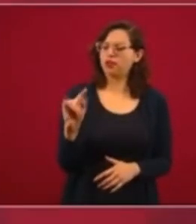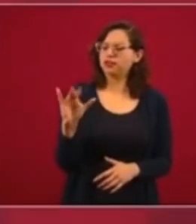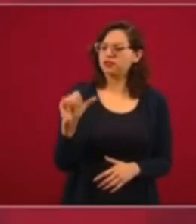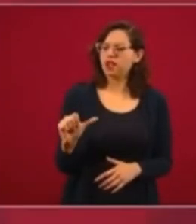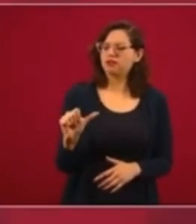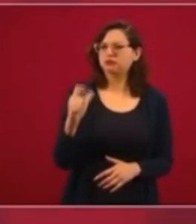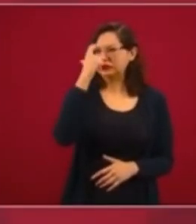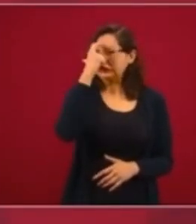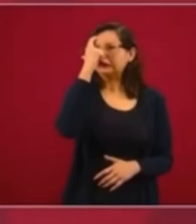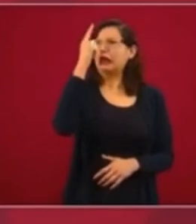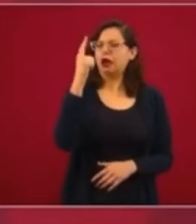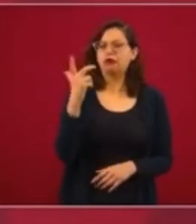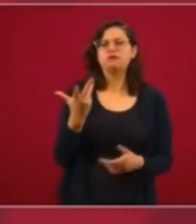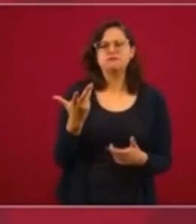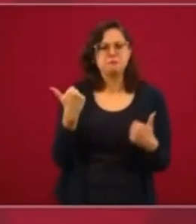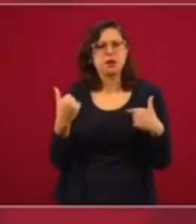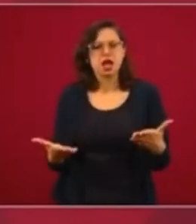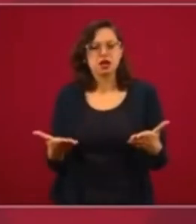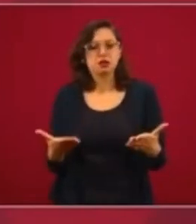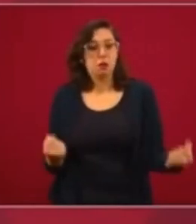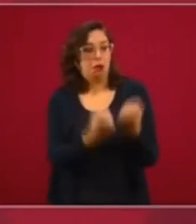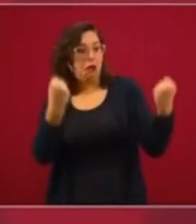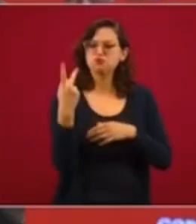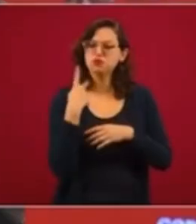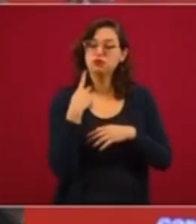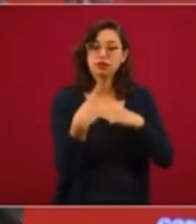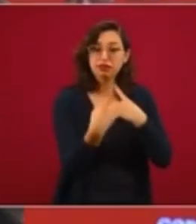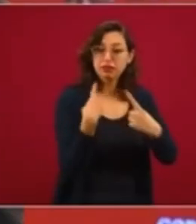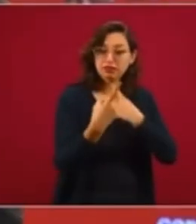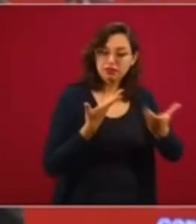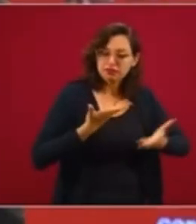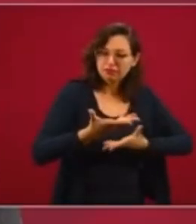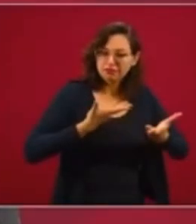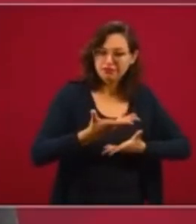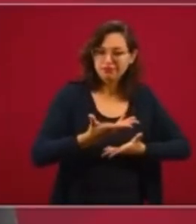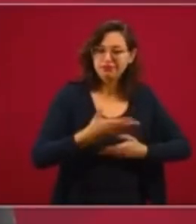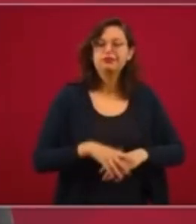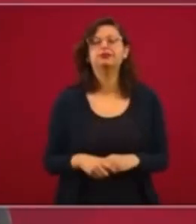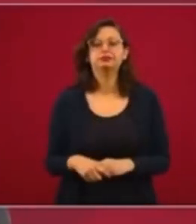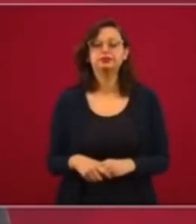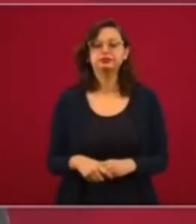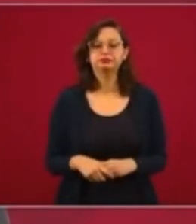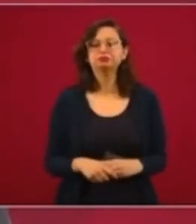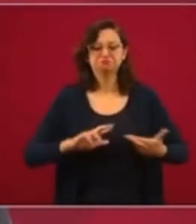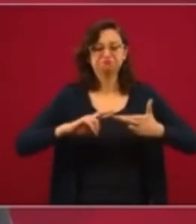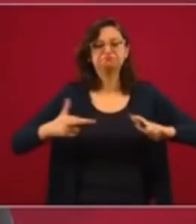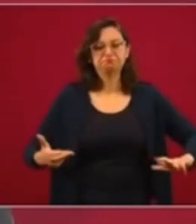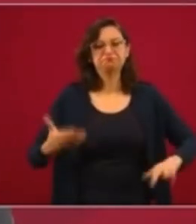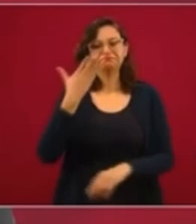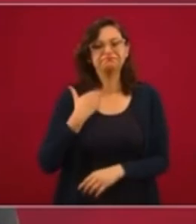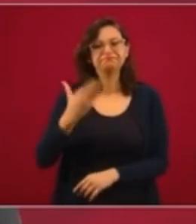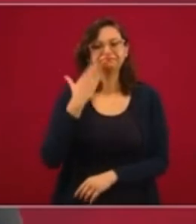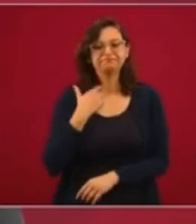se inventó para evitar la confrontación, la guerra. Entonces es una relación amistosa